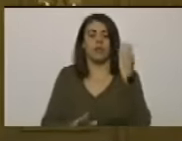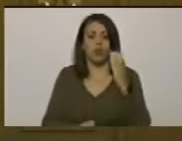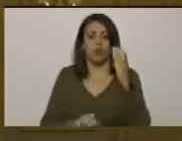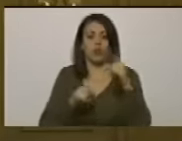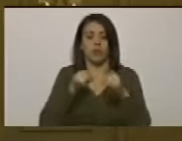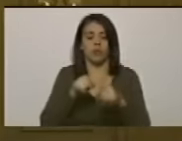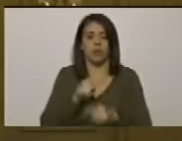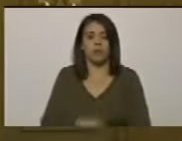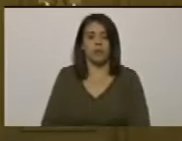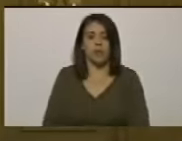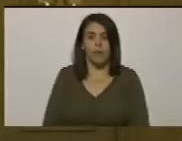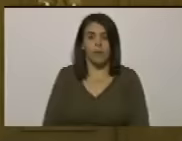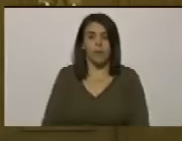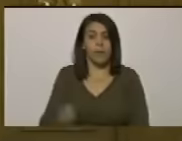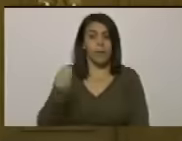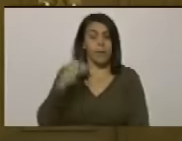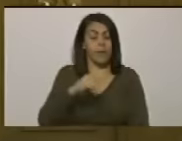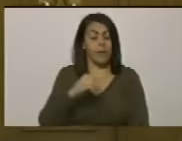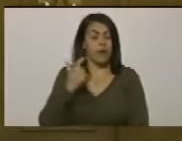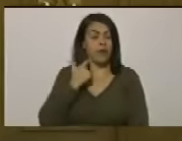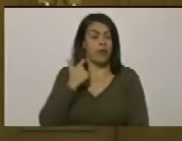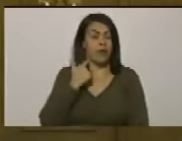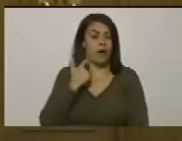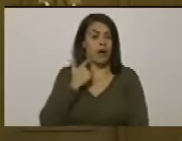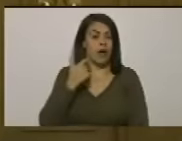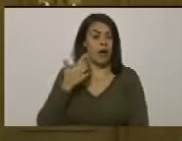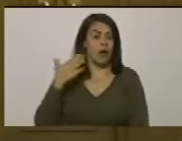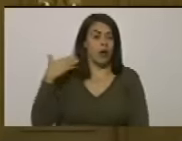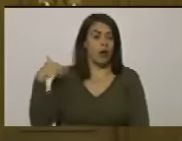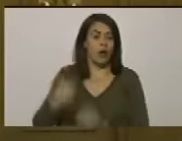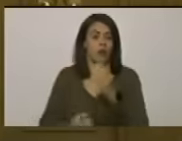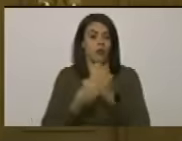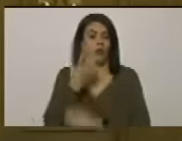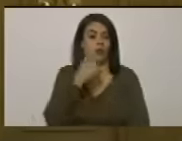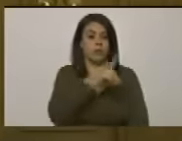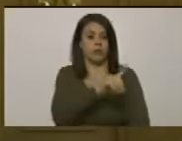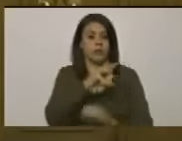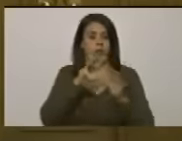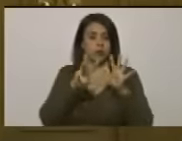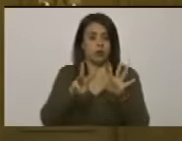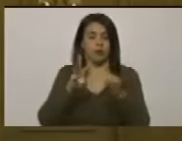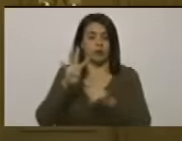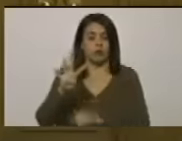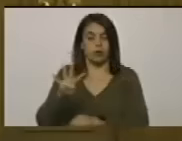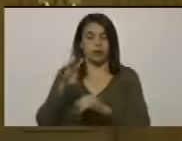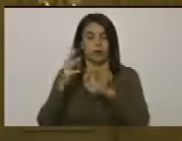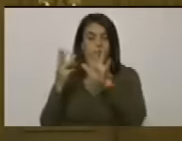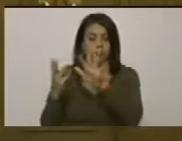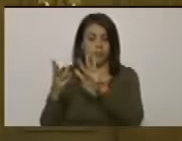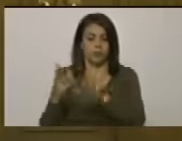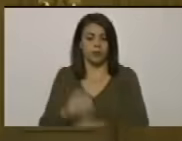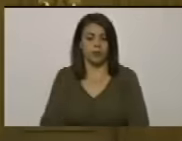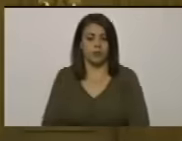el más longevo fundado por allá por 1848